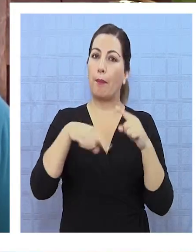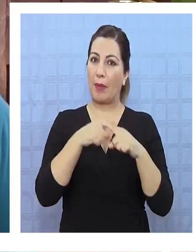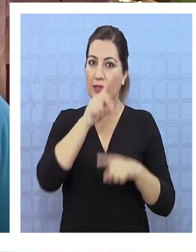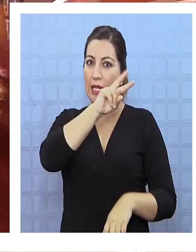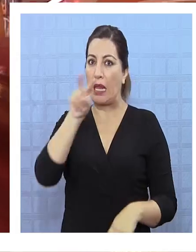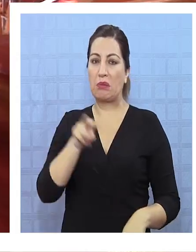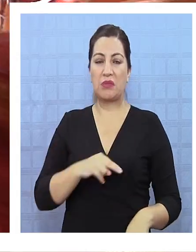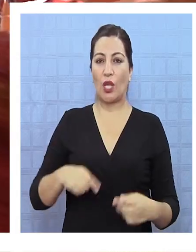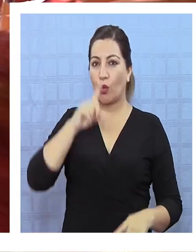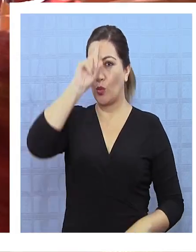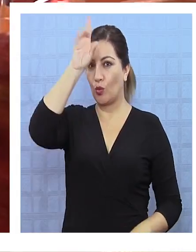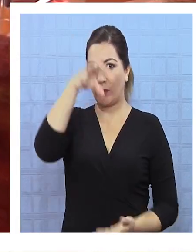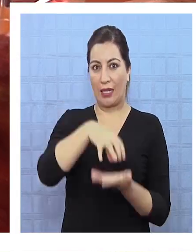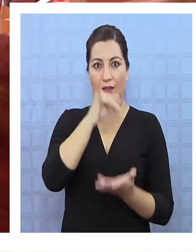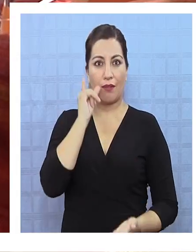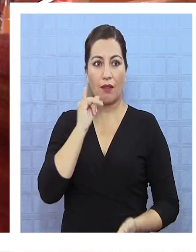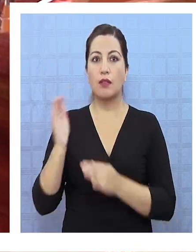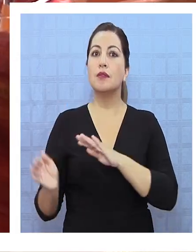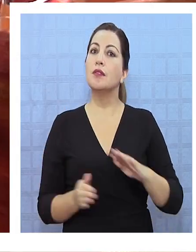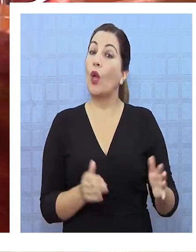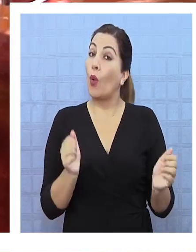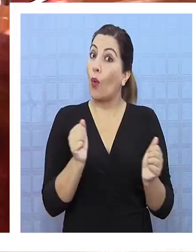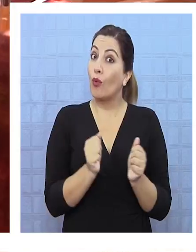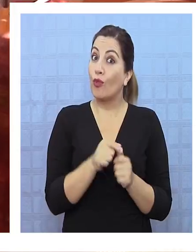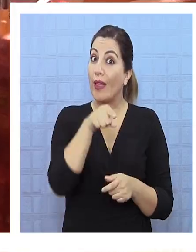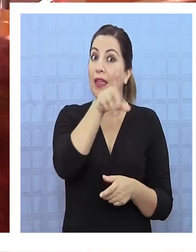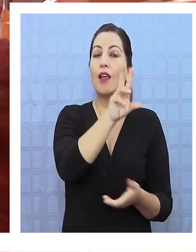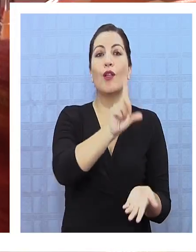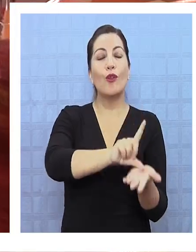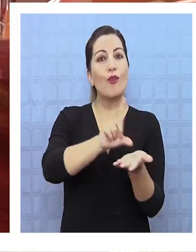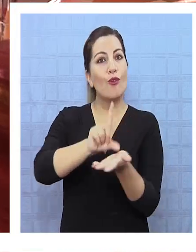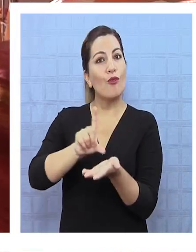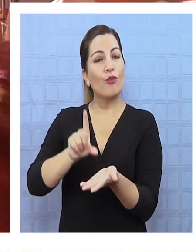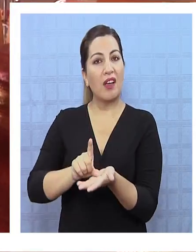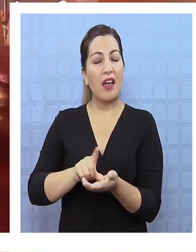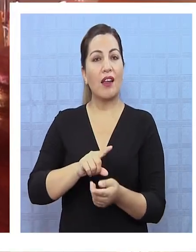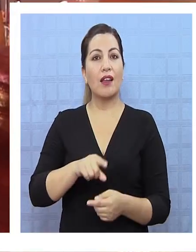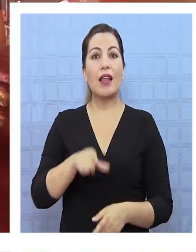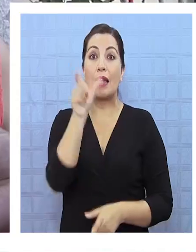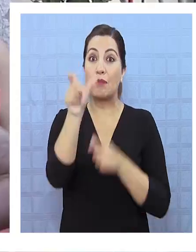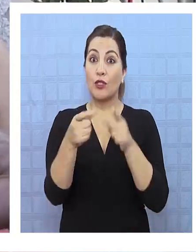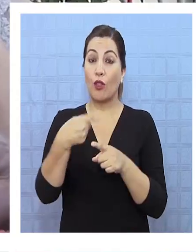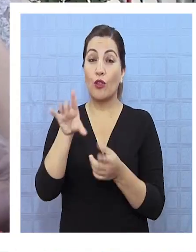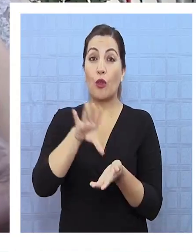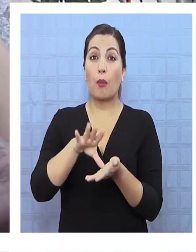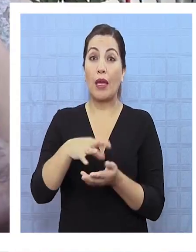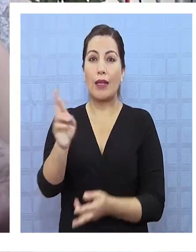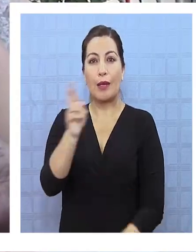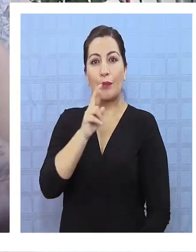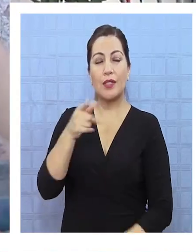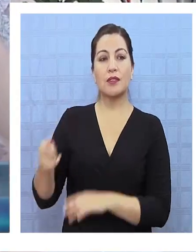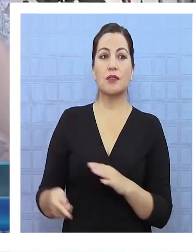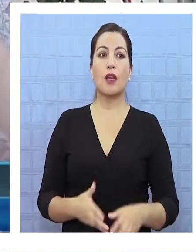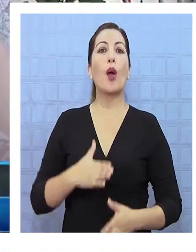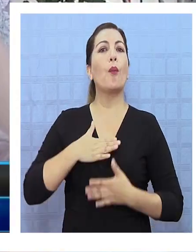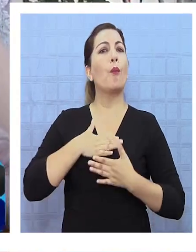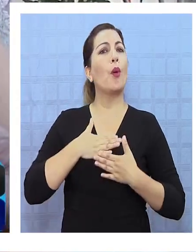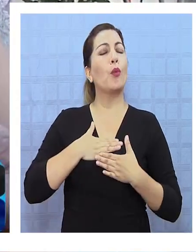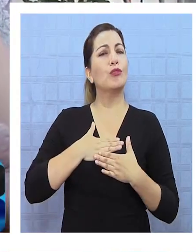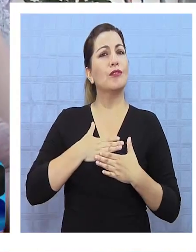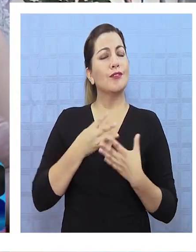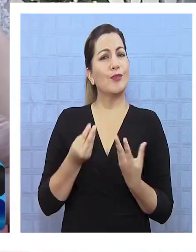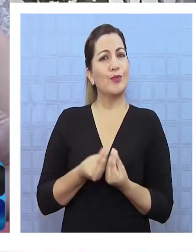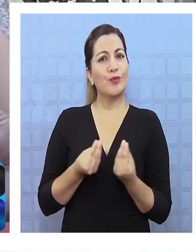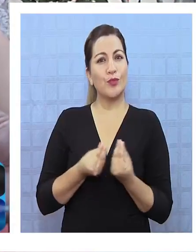tradicionales Caniquique. Junto a estas verdaderas picadas, recogemos la opinión de los turistas. Nos gusta muchísimo, venimos a conocer,